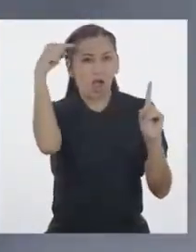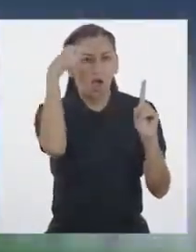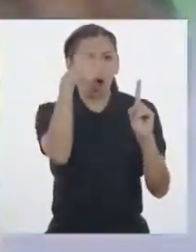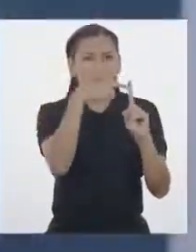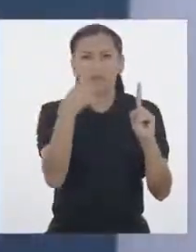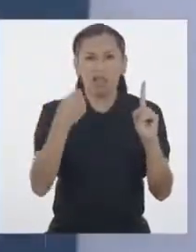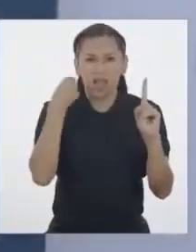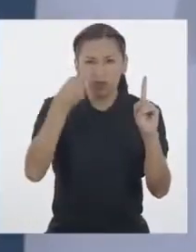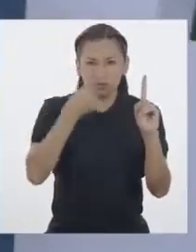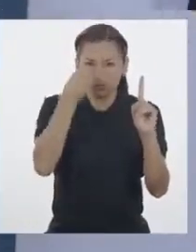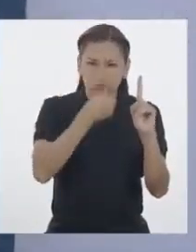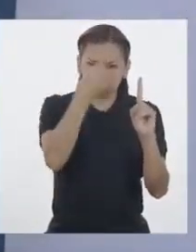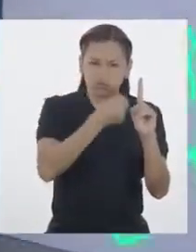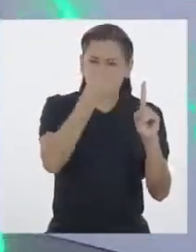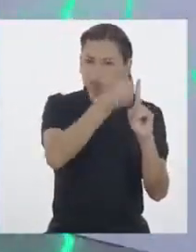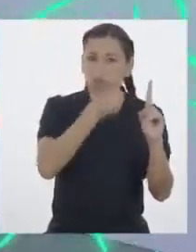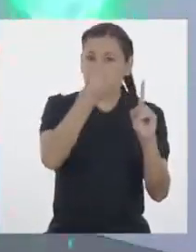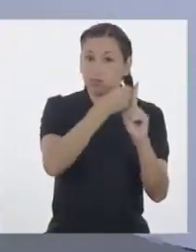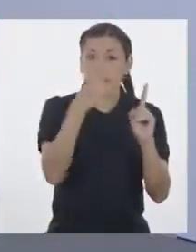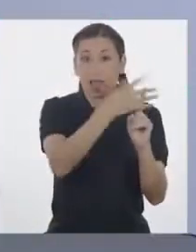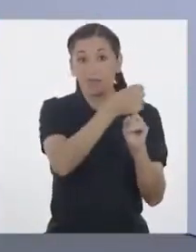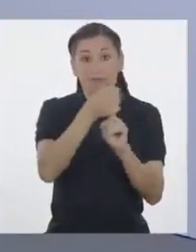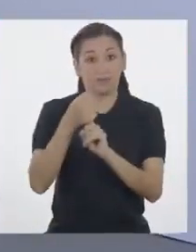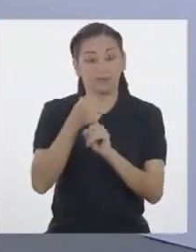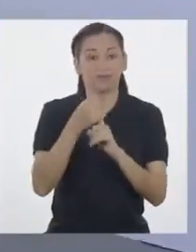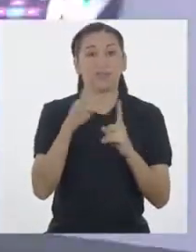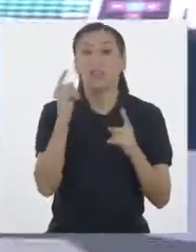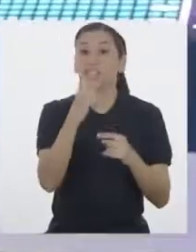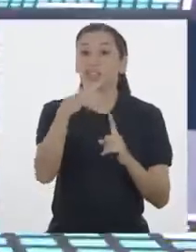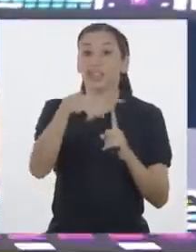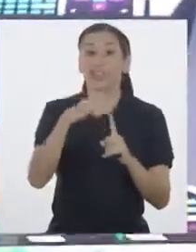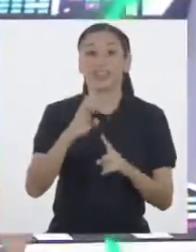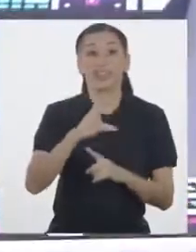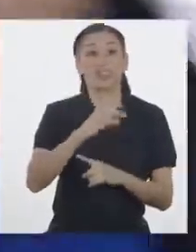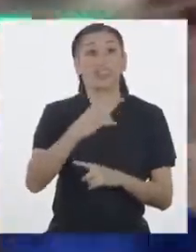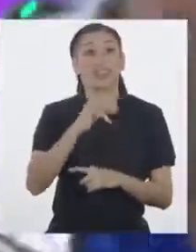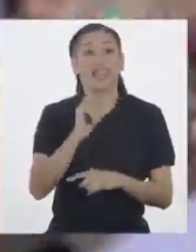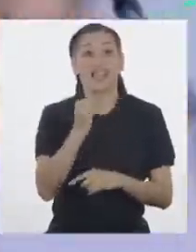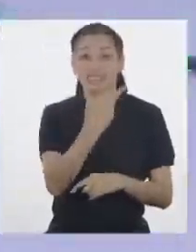del saber es la visión. ¡Tetchy y Maca, vos!